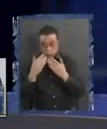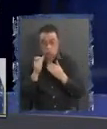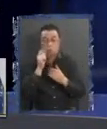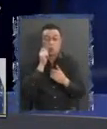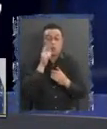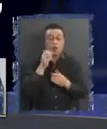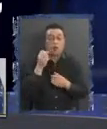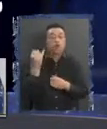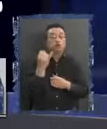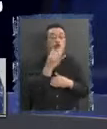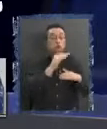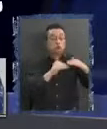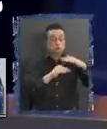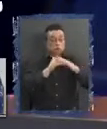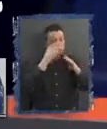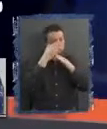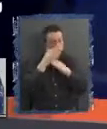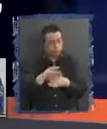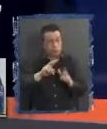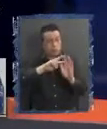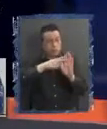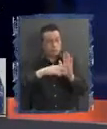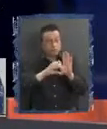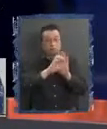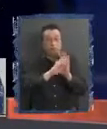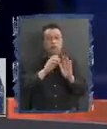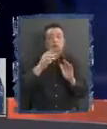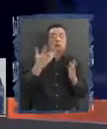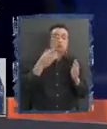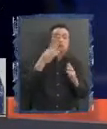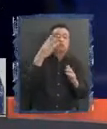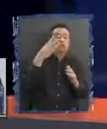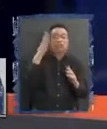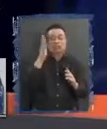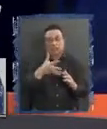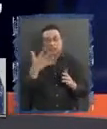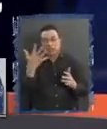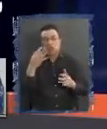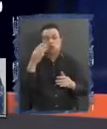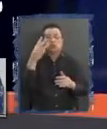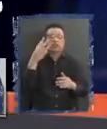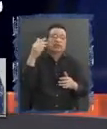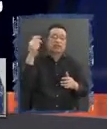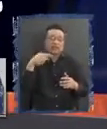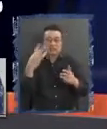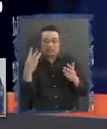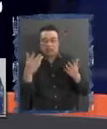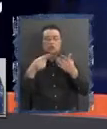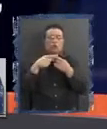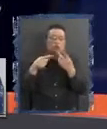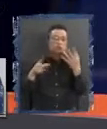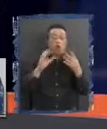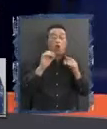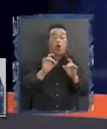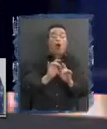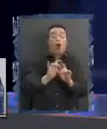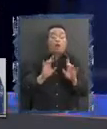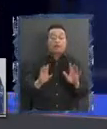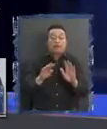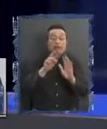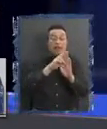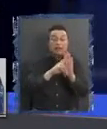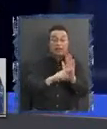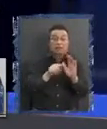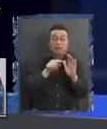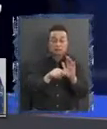permanente de modificación de la Constitución y puede ser tres quintos, cuatro séptimos, dos tercios. Pero otra cosa es generar una regla especial respecto de este